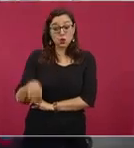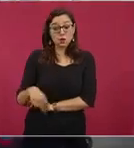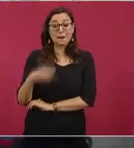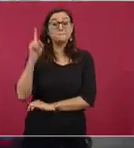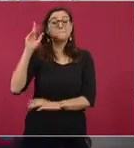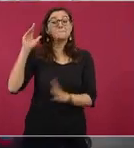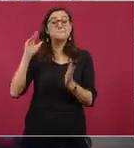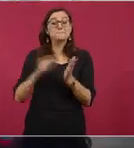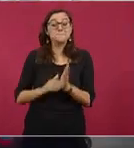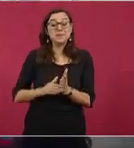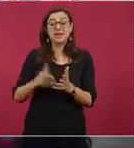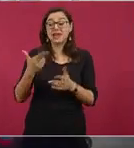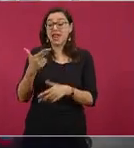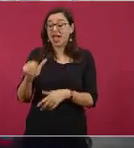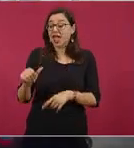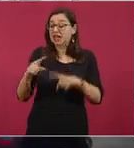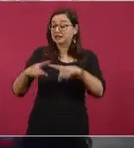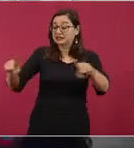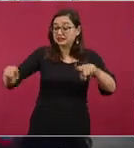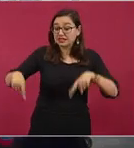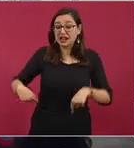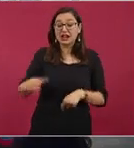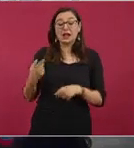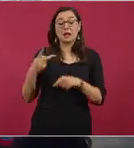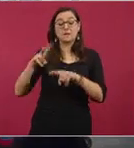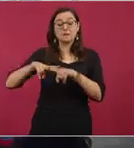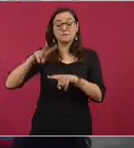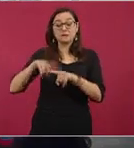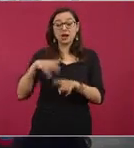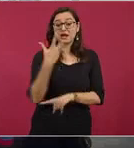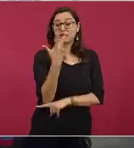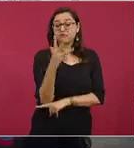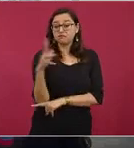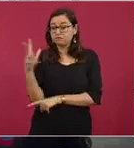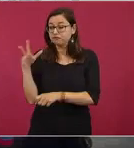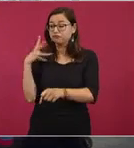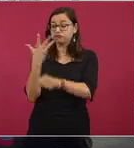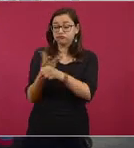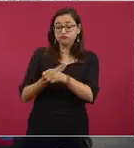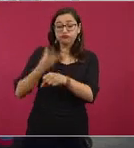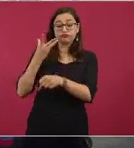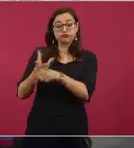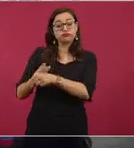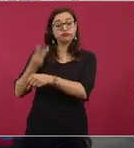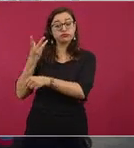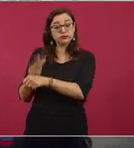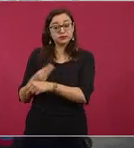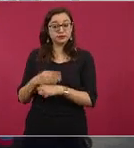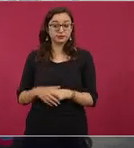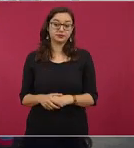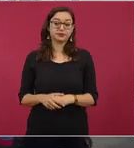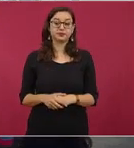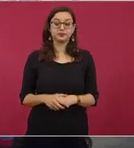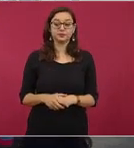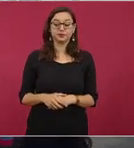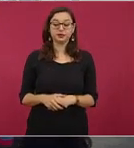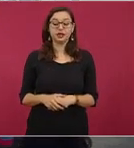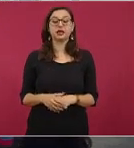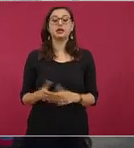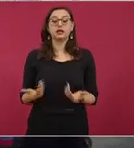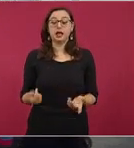La Secretaría de Marina tenía un aeropuerto